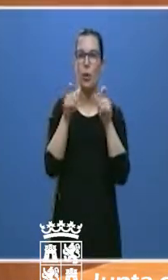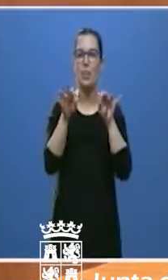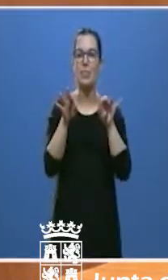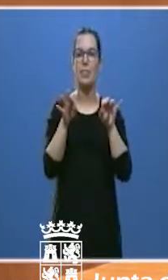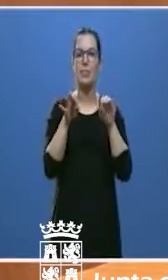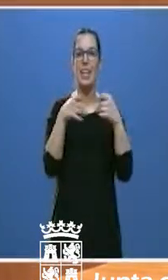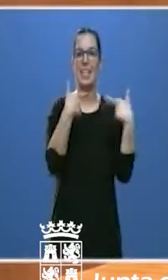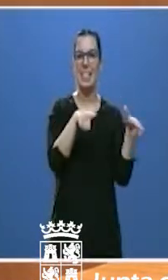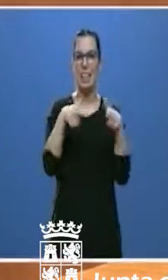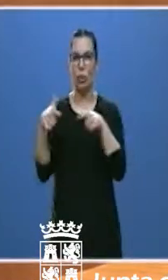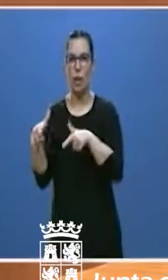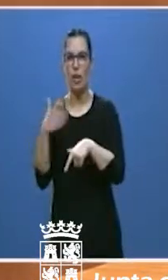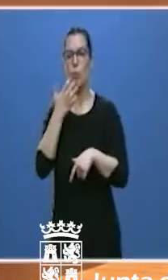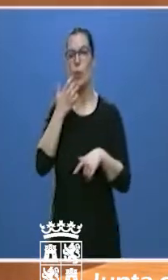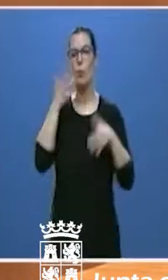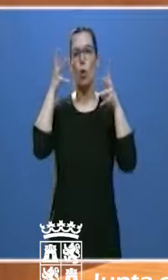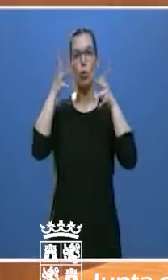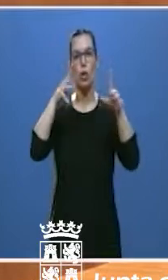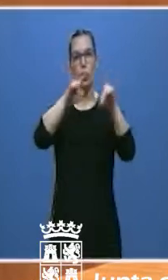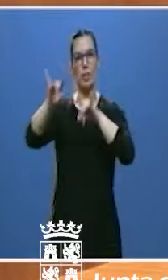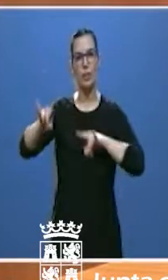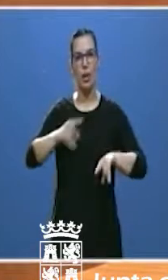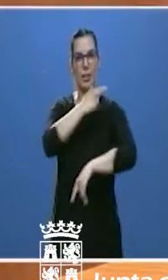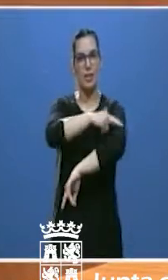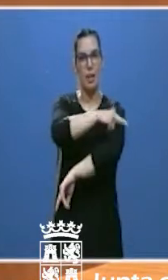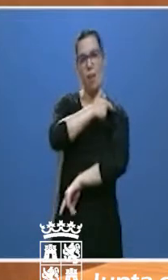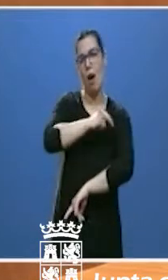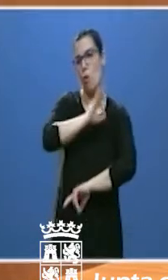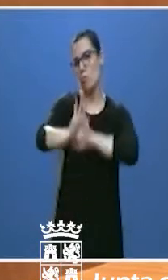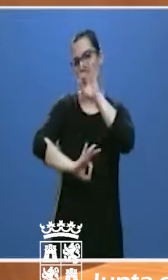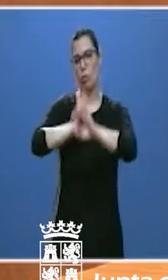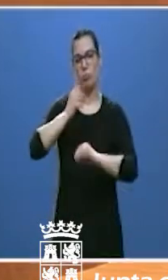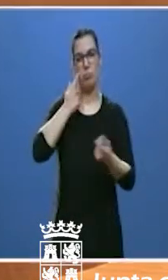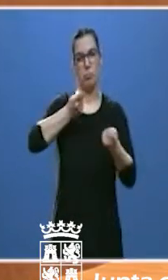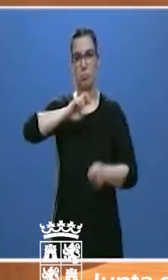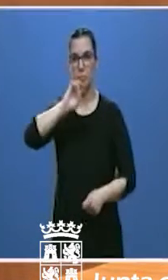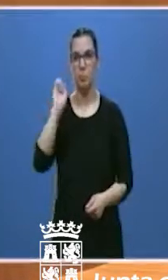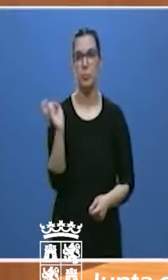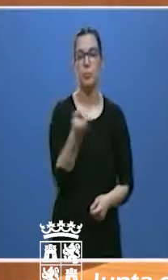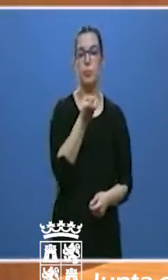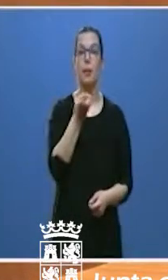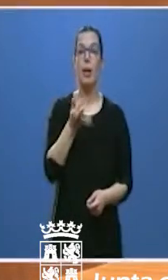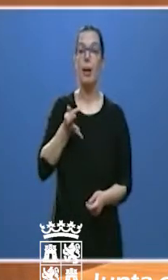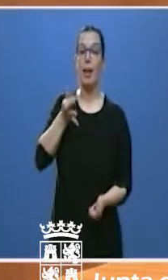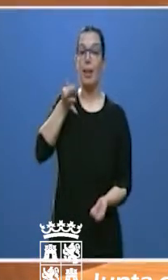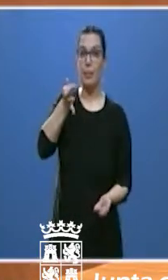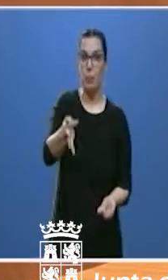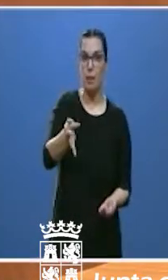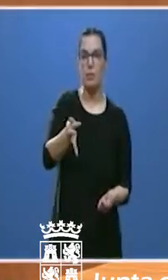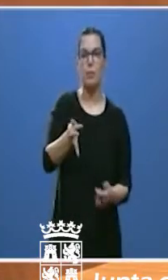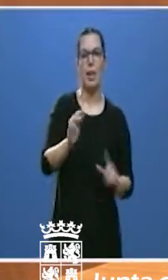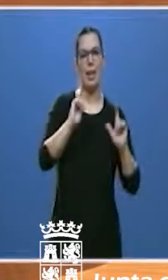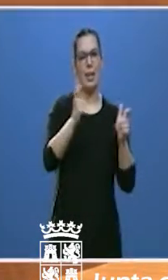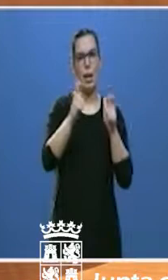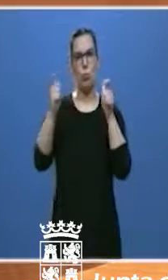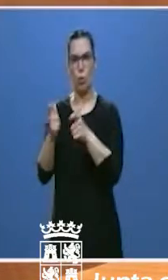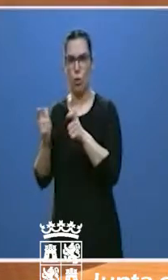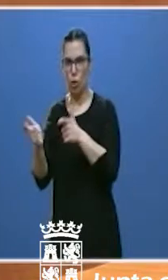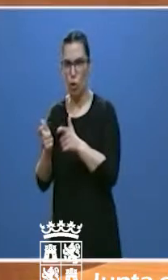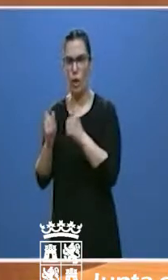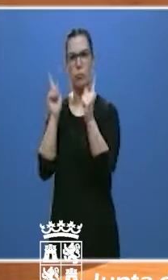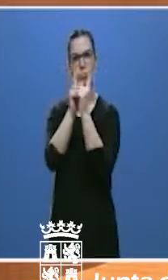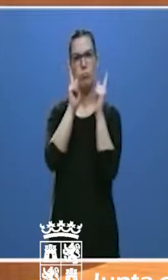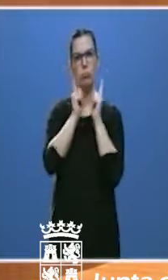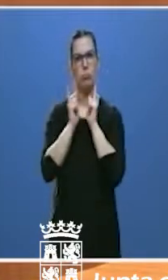Interterritorial de Sanidad, otros órganos de coordinación, además de otras reuniones bilaterales y los